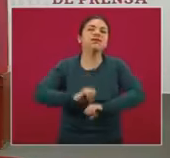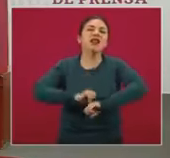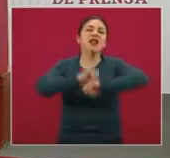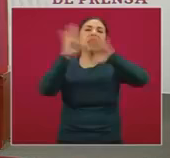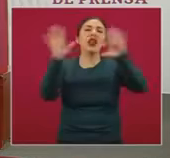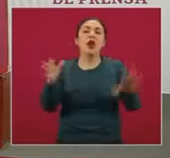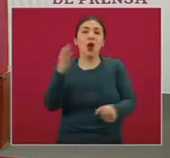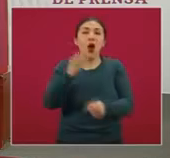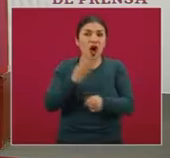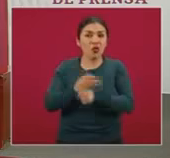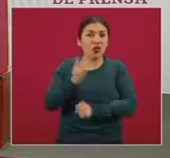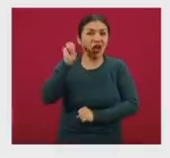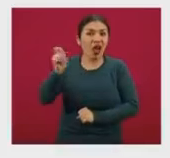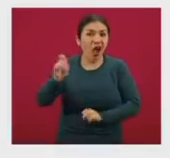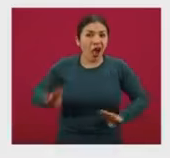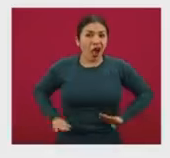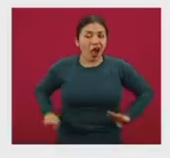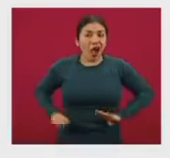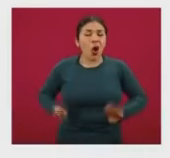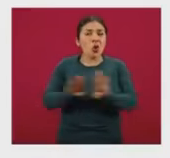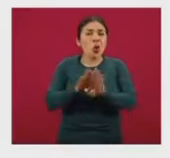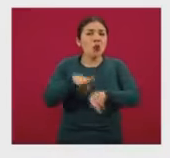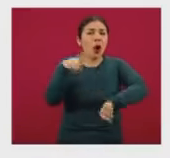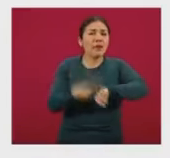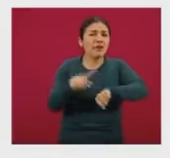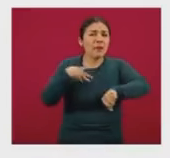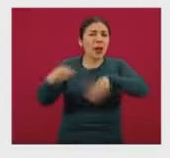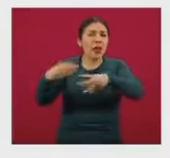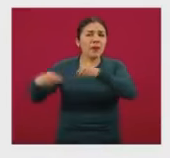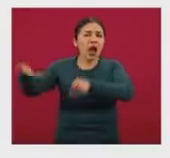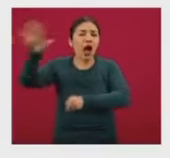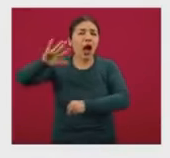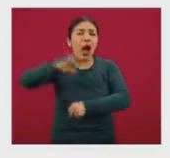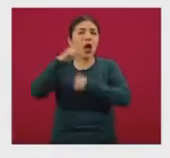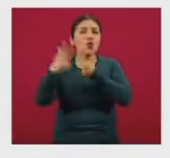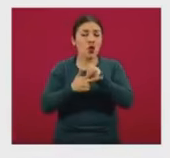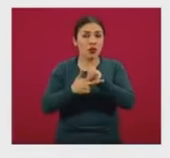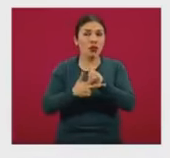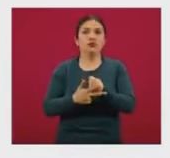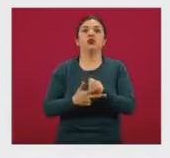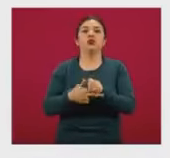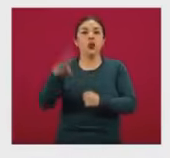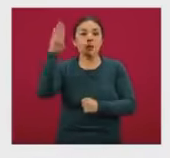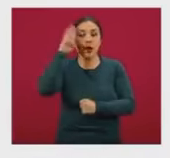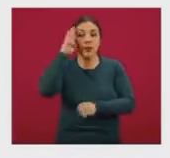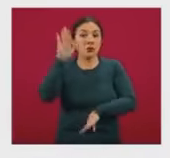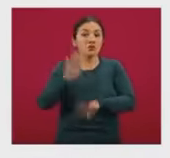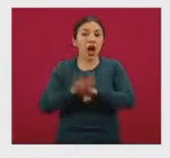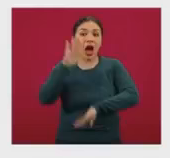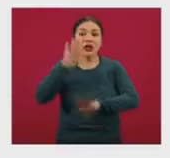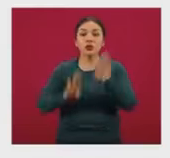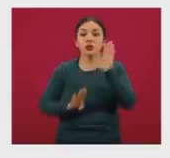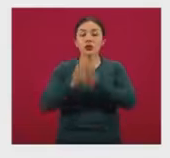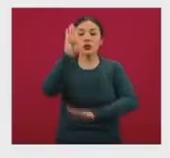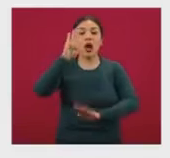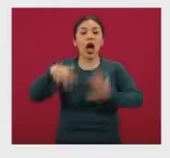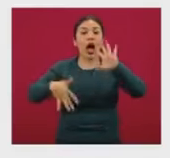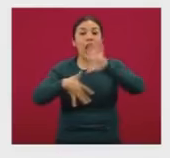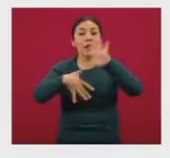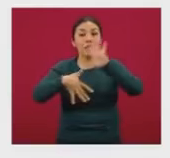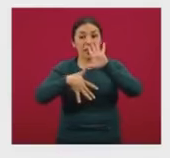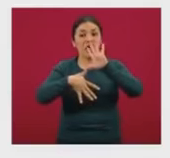afectando en estos momentos la actividad epidémica a Europa, por mucho ha superado la de las Américas, inclusive la de América del